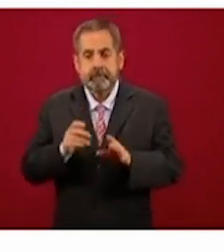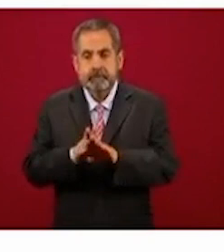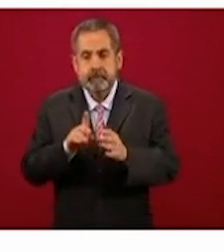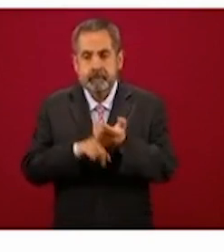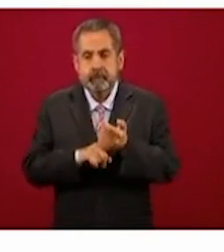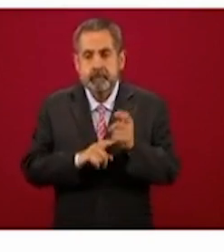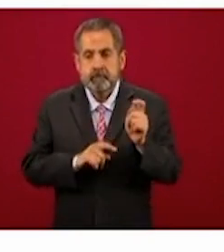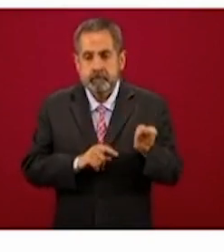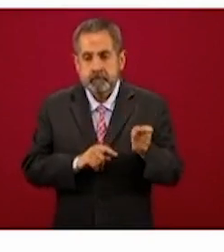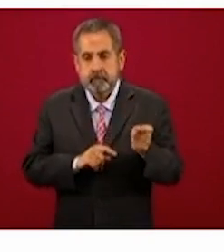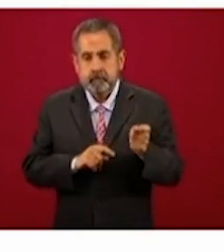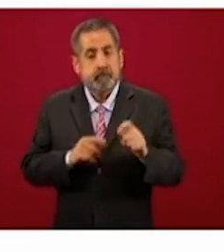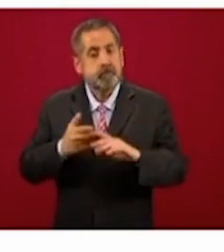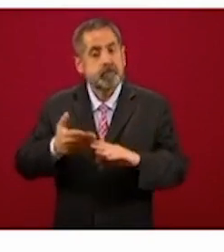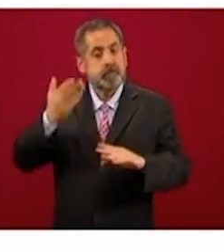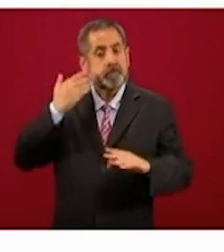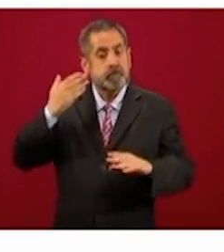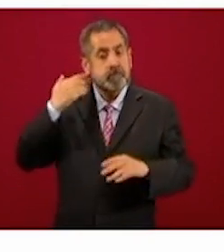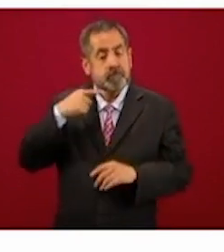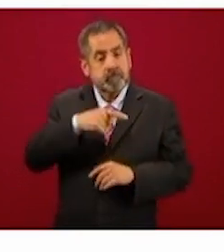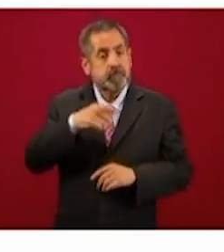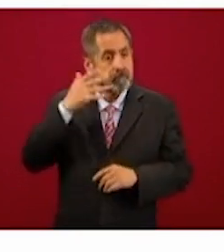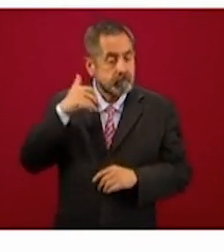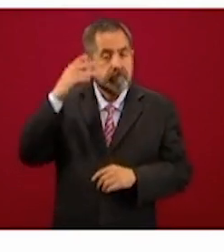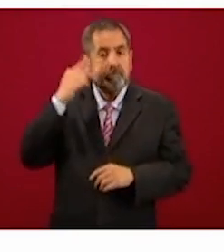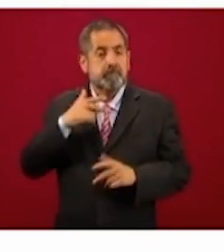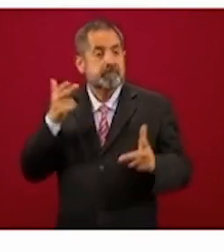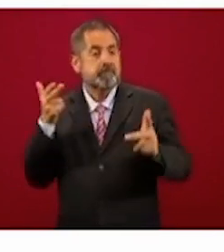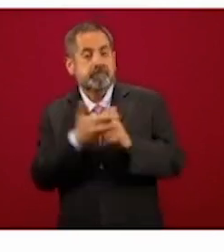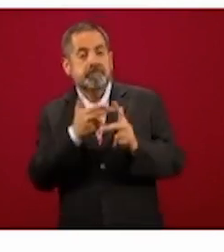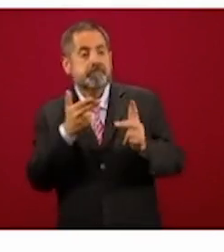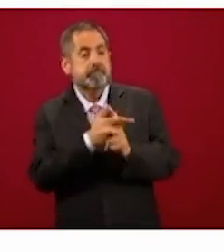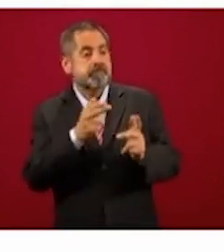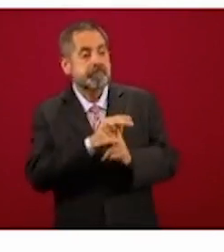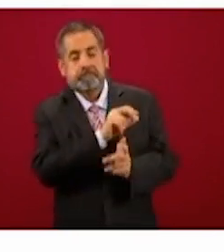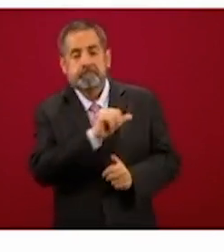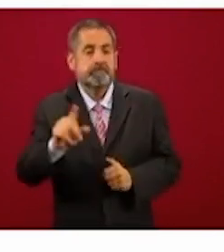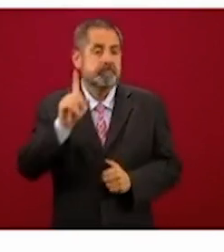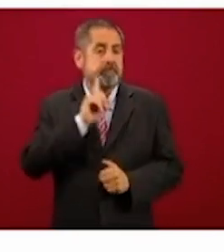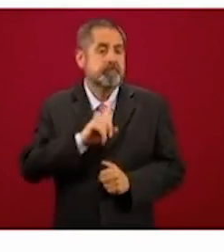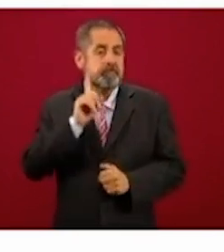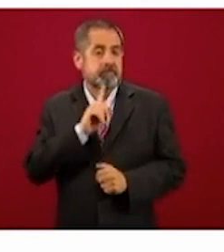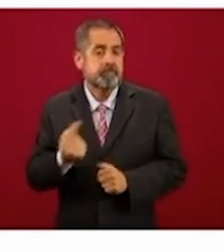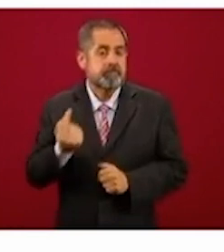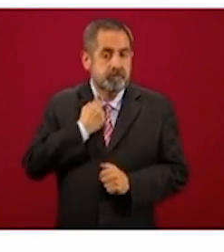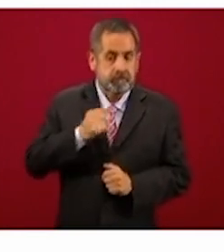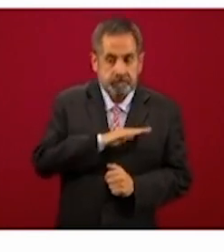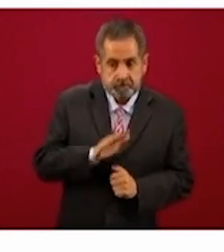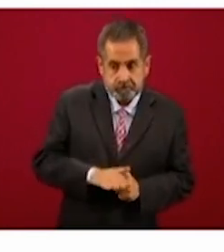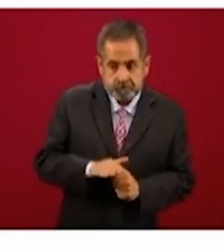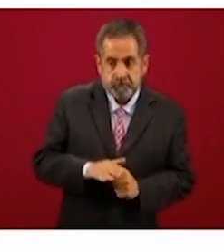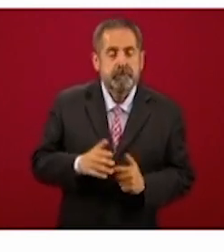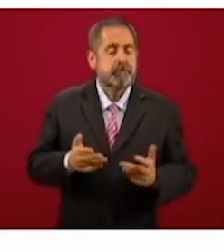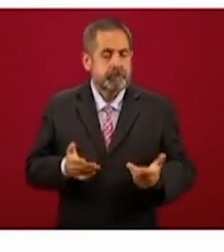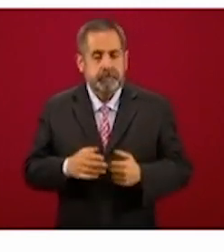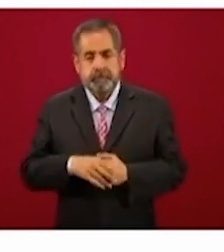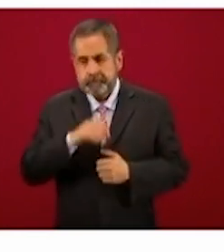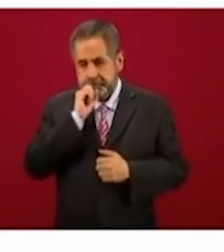qué niveles se encontraba el feminicidio. Y aquí pudiéramos hacer una línea